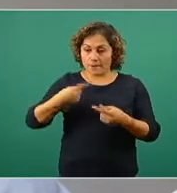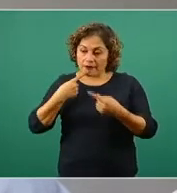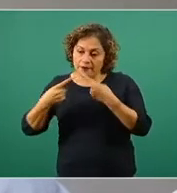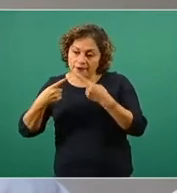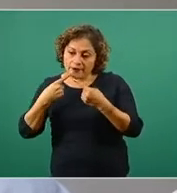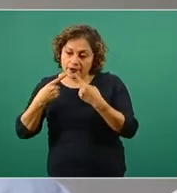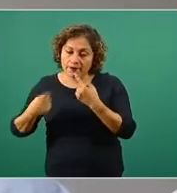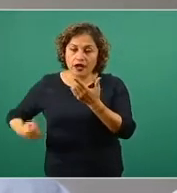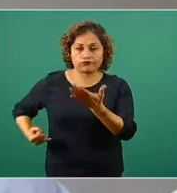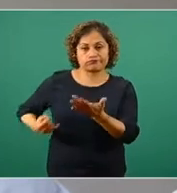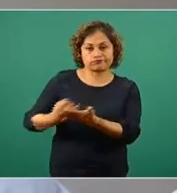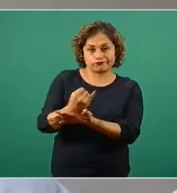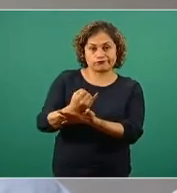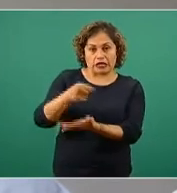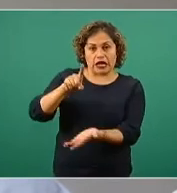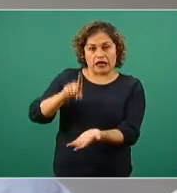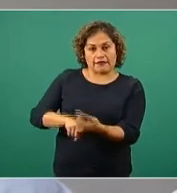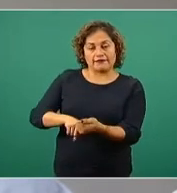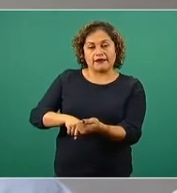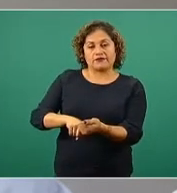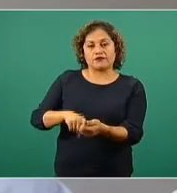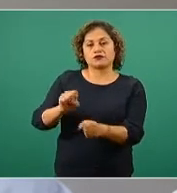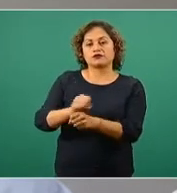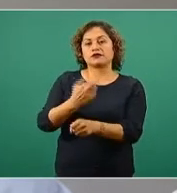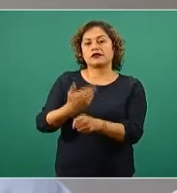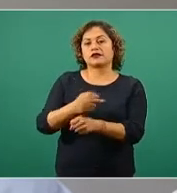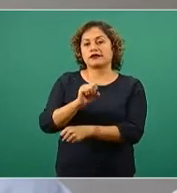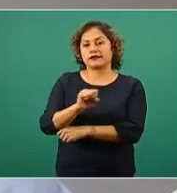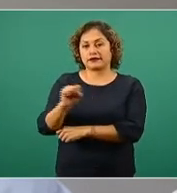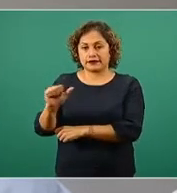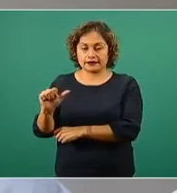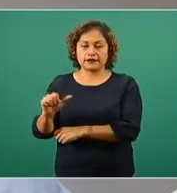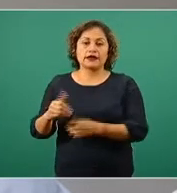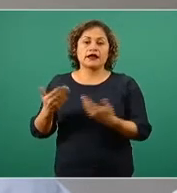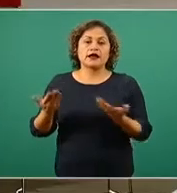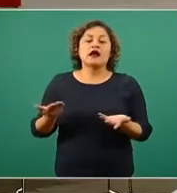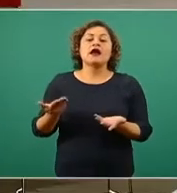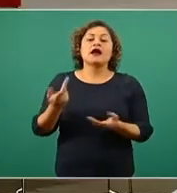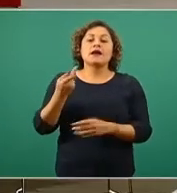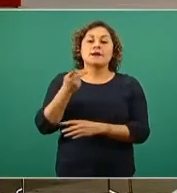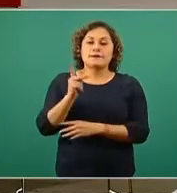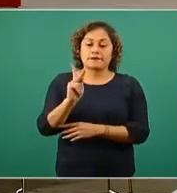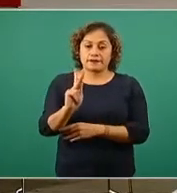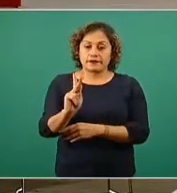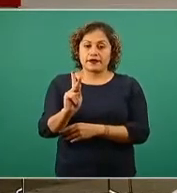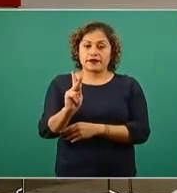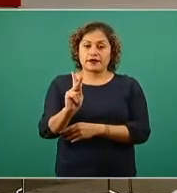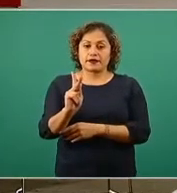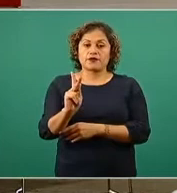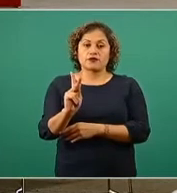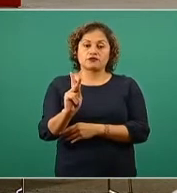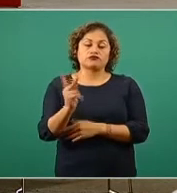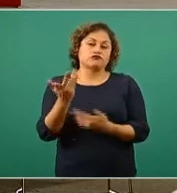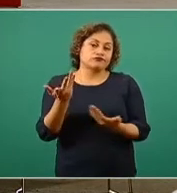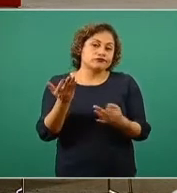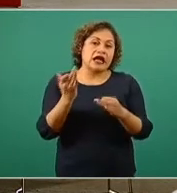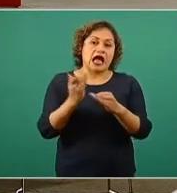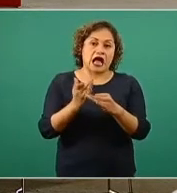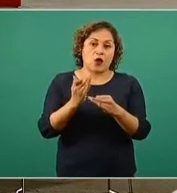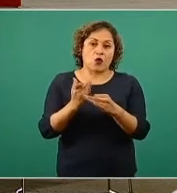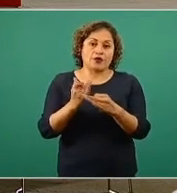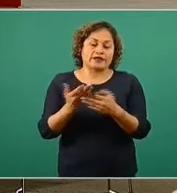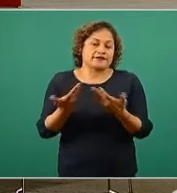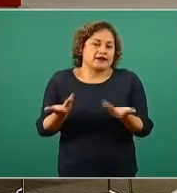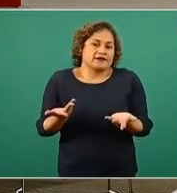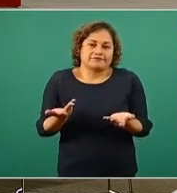decisiones al interior de la Secretaría de Salud, dado que ahora todavía es muy temprano, apenas estamos terminando obviamente la primera